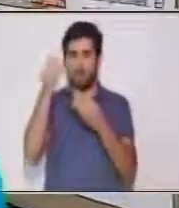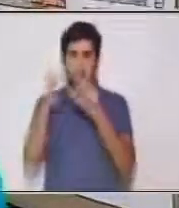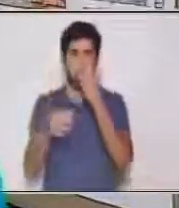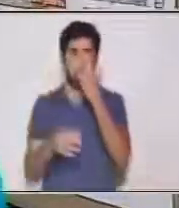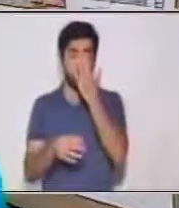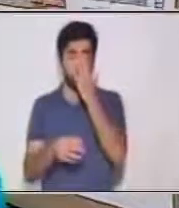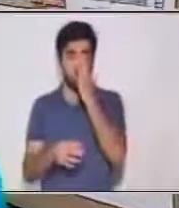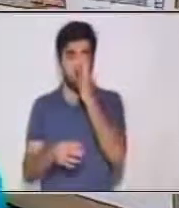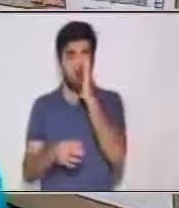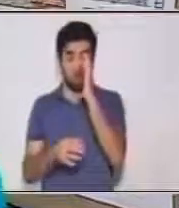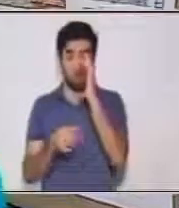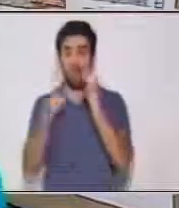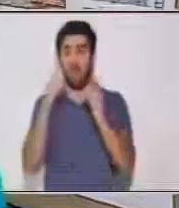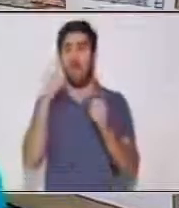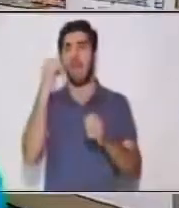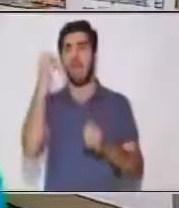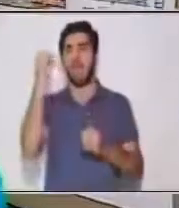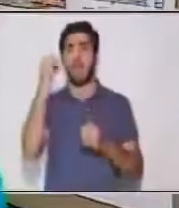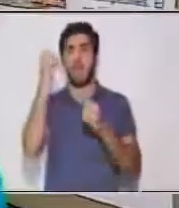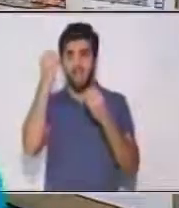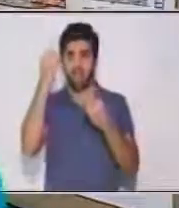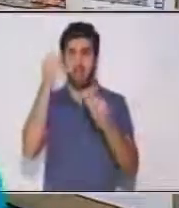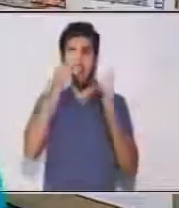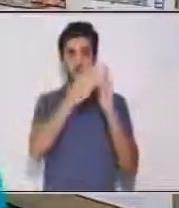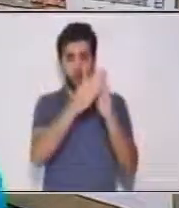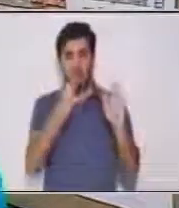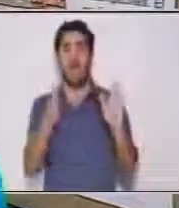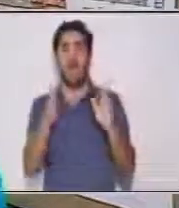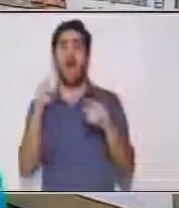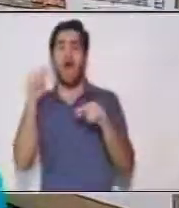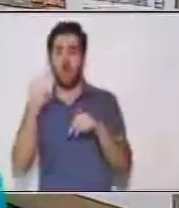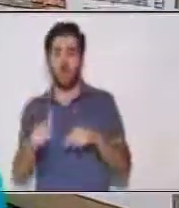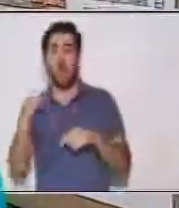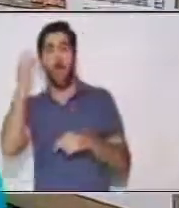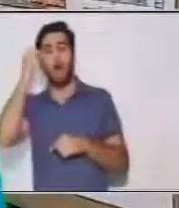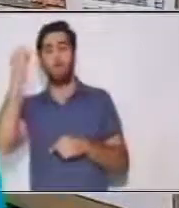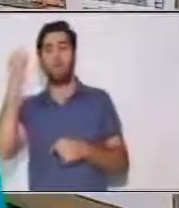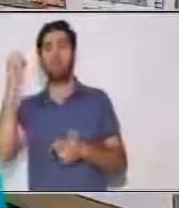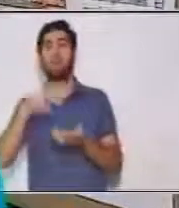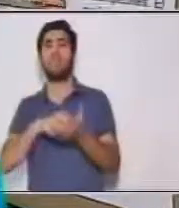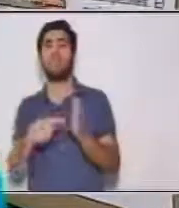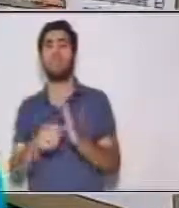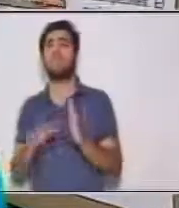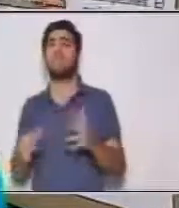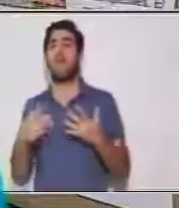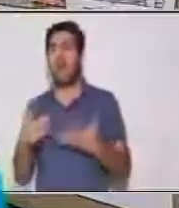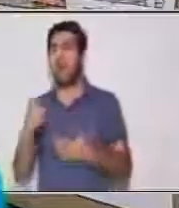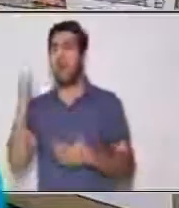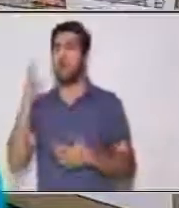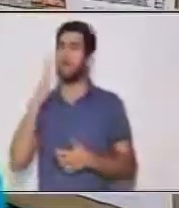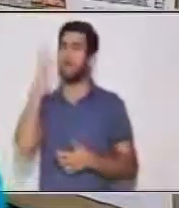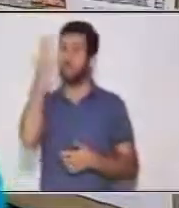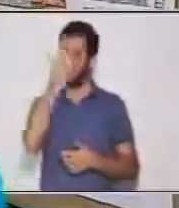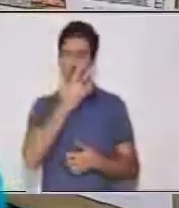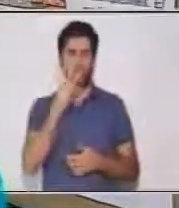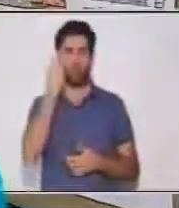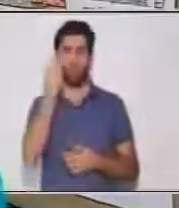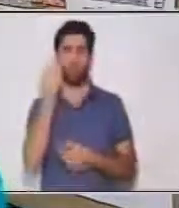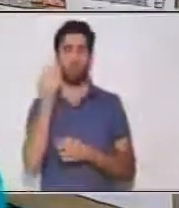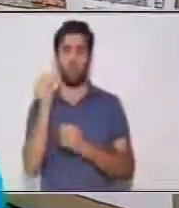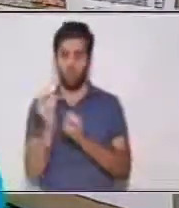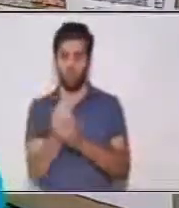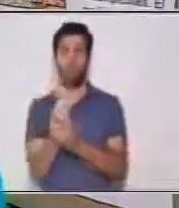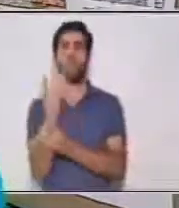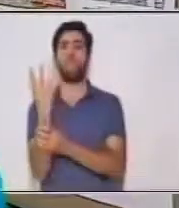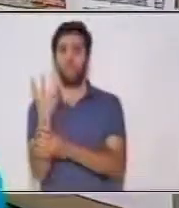veo que la opinión del autor fue hermosa flor blanca de inmensa belleza y sutil elegancia. Esa es una opinión, porque es el